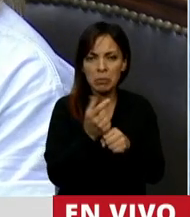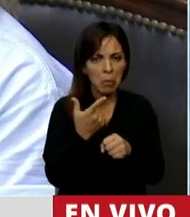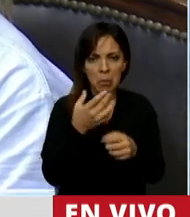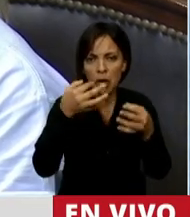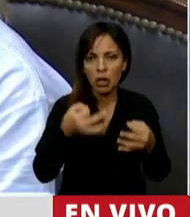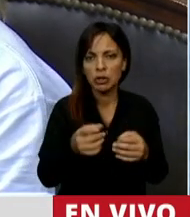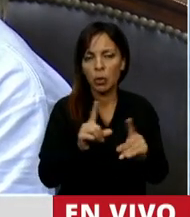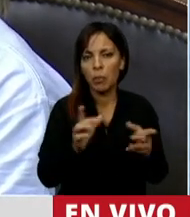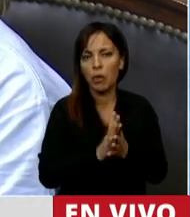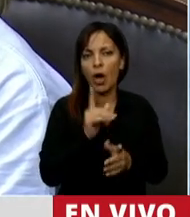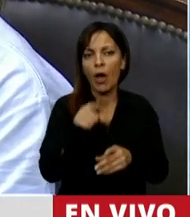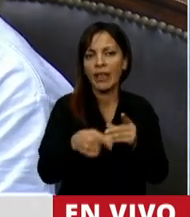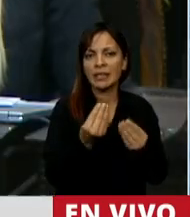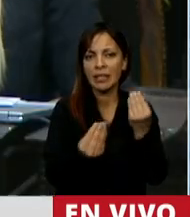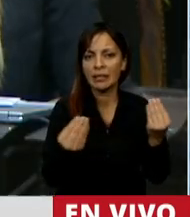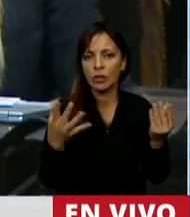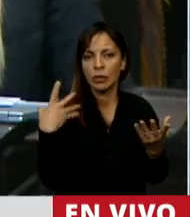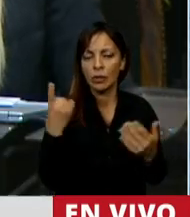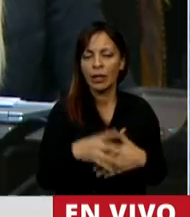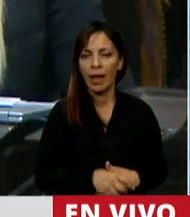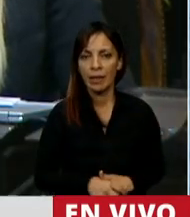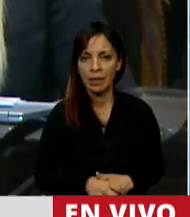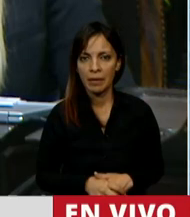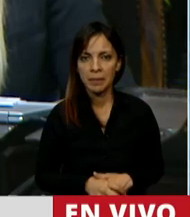designación de las autoridades. Y voy a terminar.